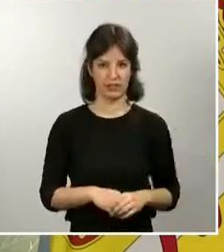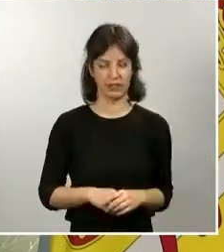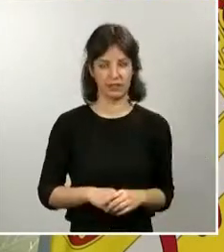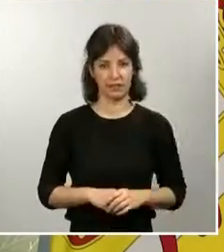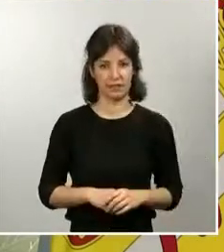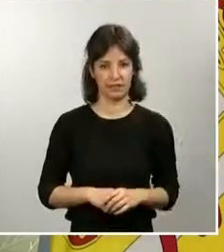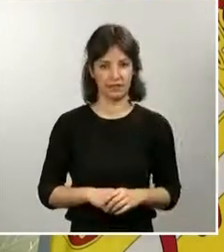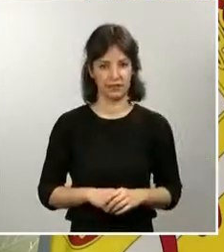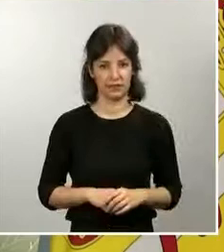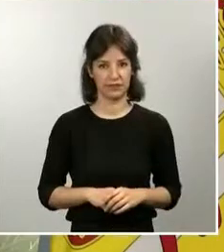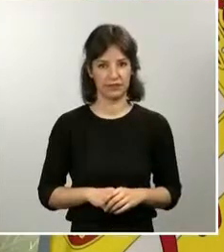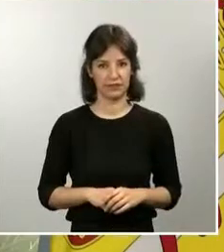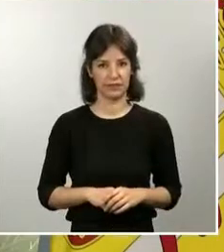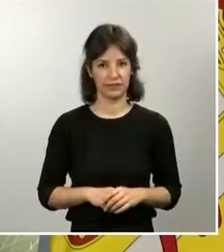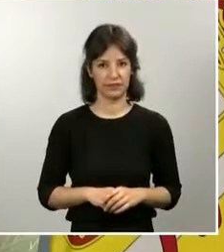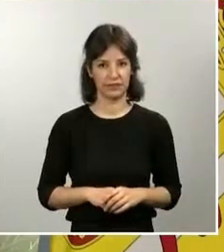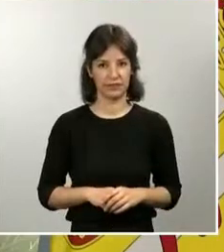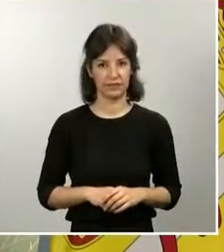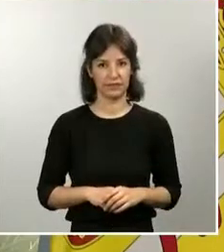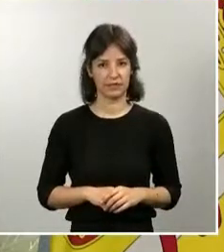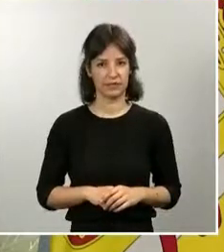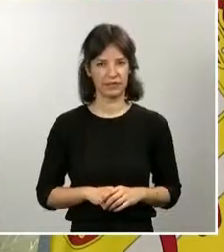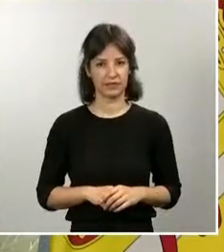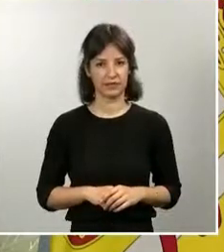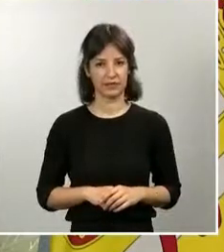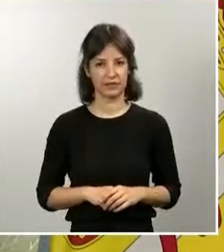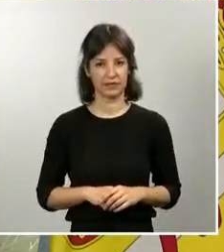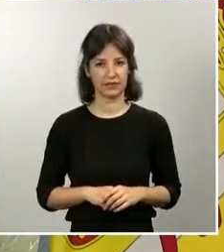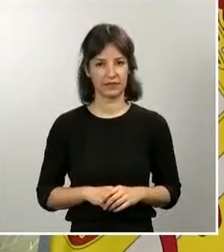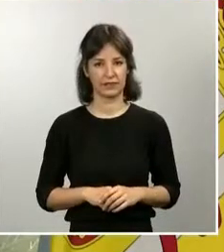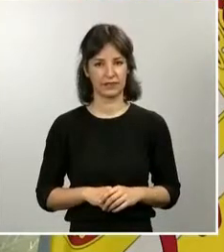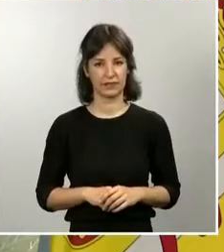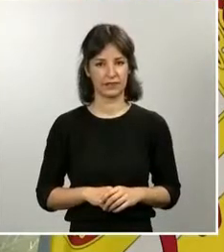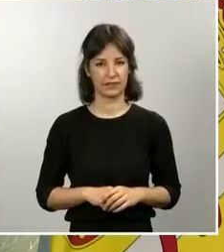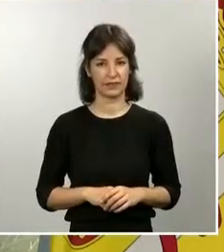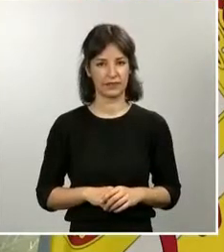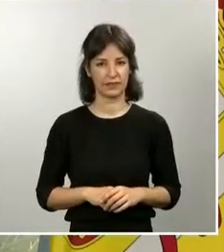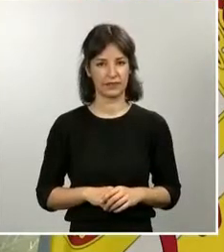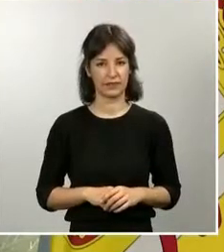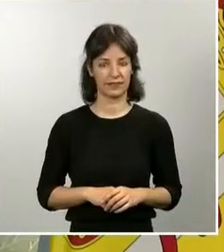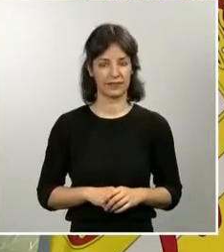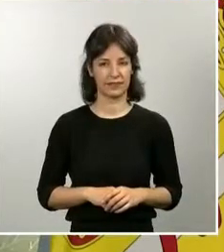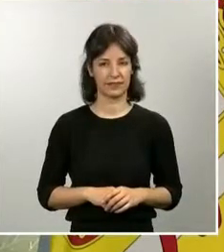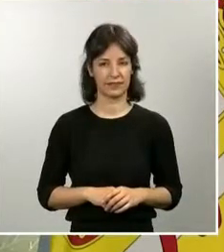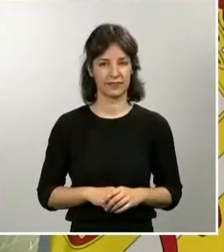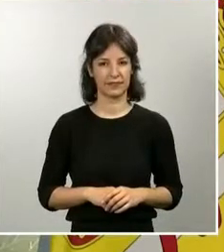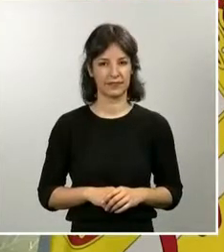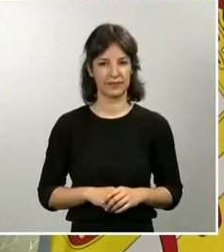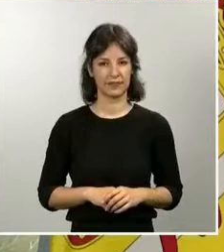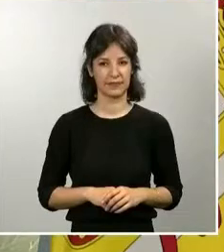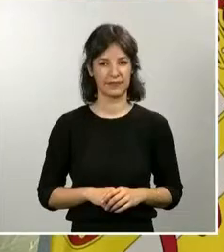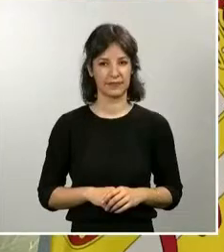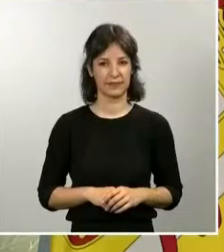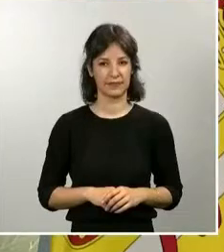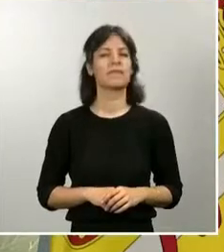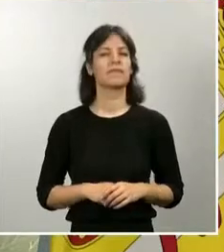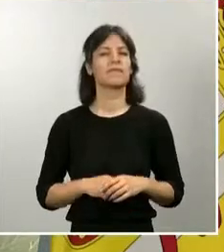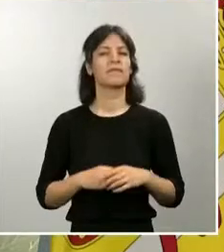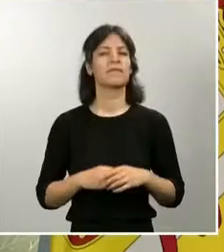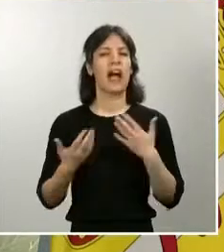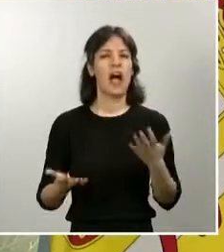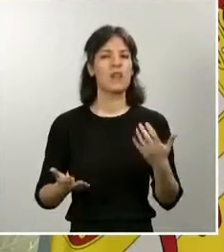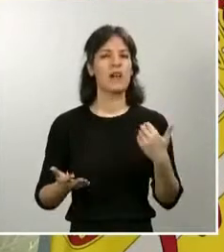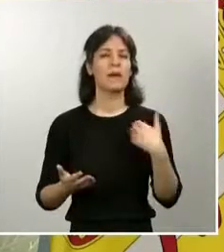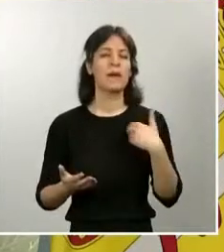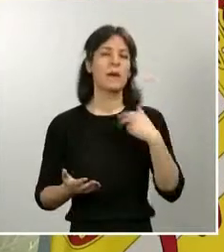Siguiendo con la misma dinámica, como ya me he dicho antes, no es el momento de bajar la guardia. Y por